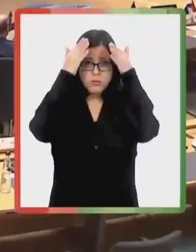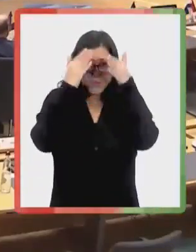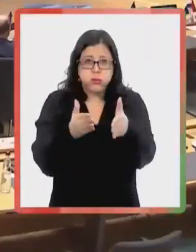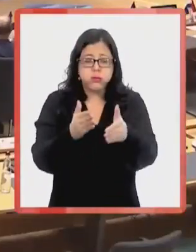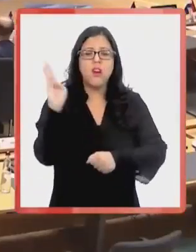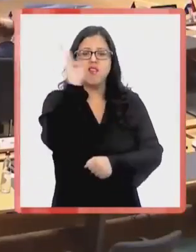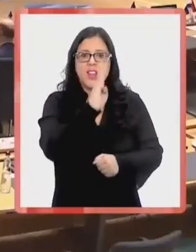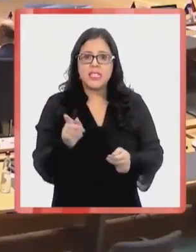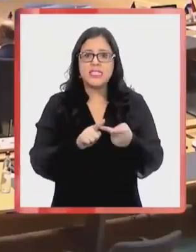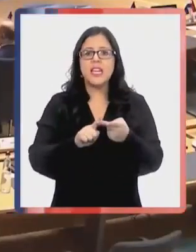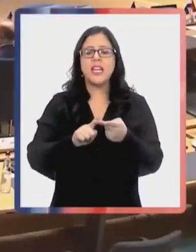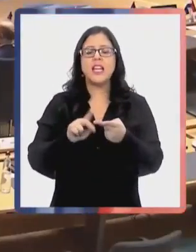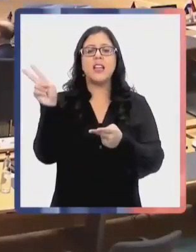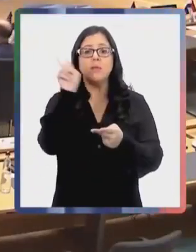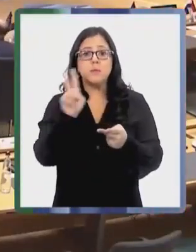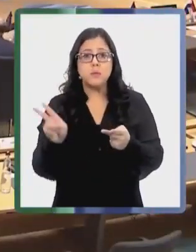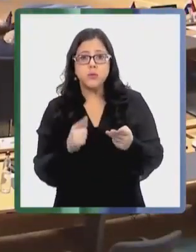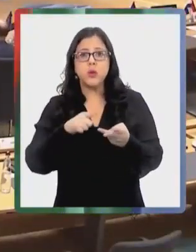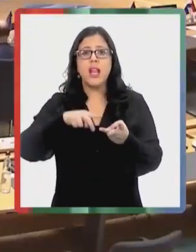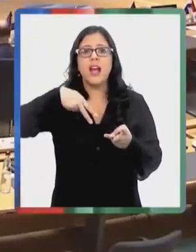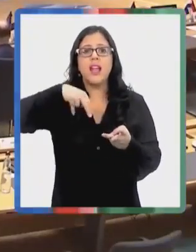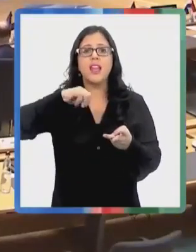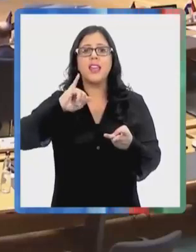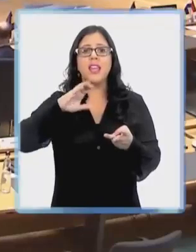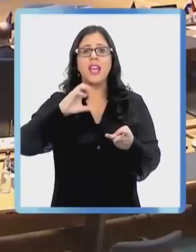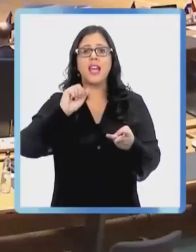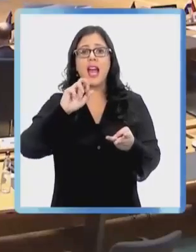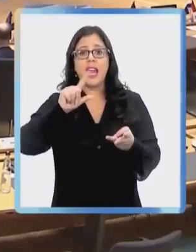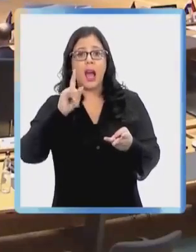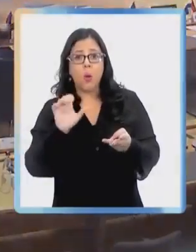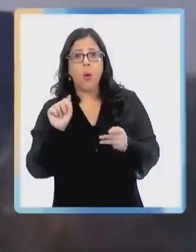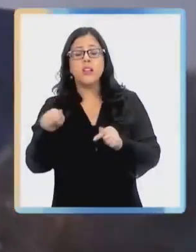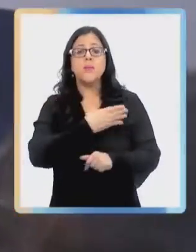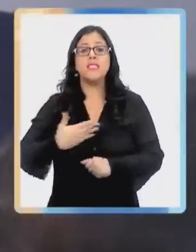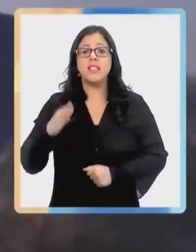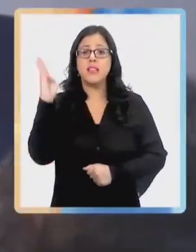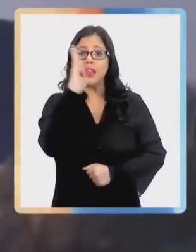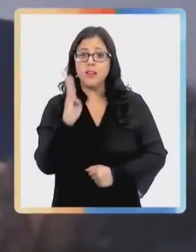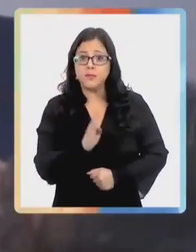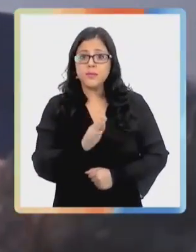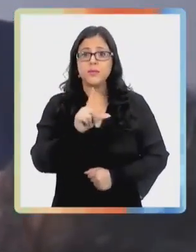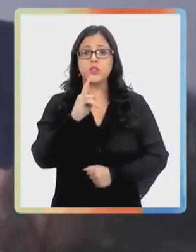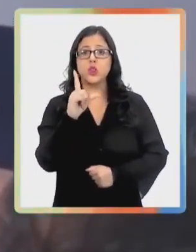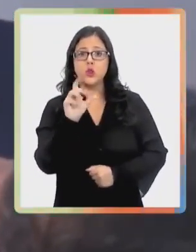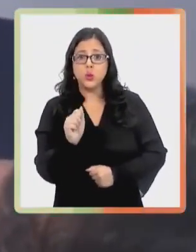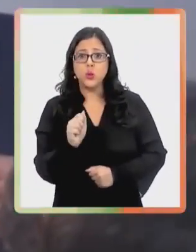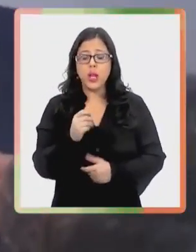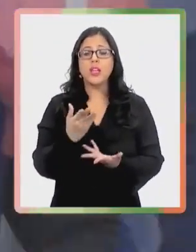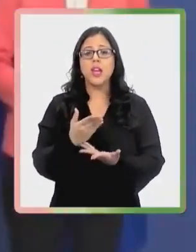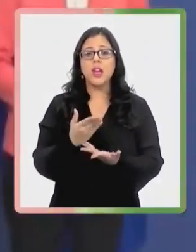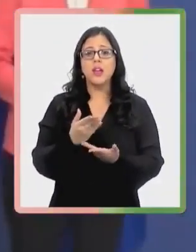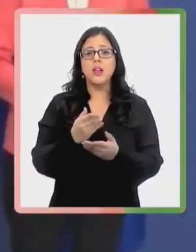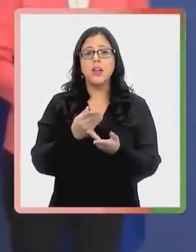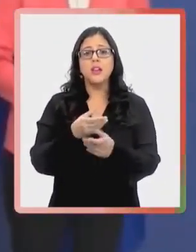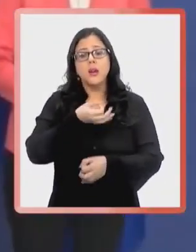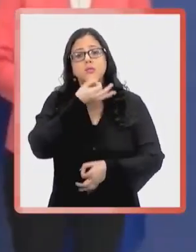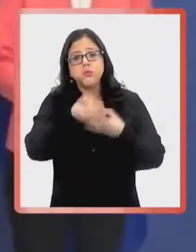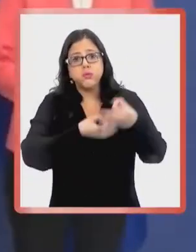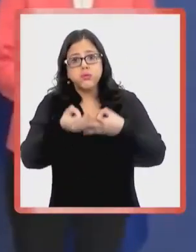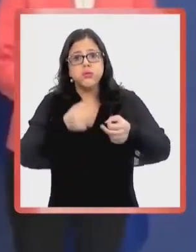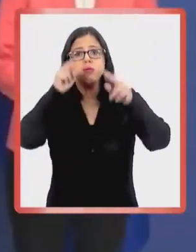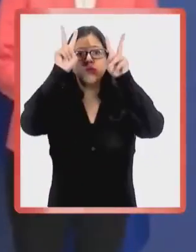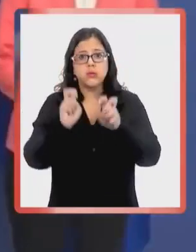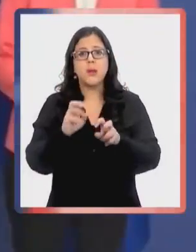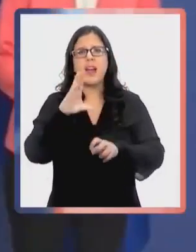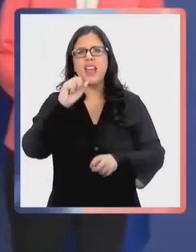Nicaragua y el presidente Lula, de 77 años, recogió el guante y emitió declaraciones que incomodaron a la Cancillería chilena.